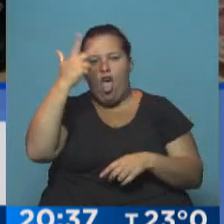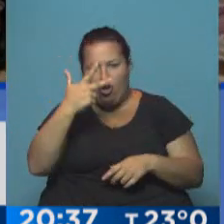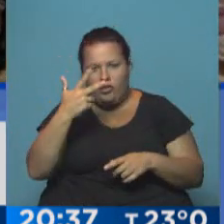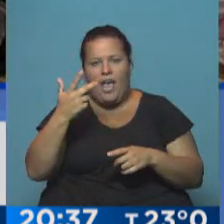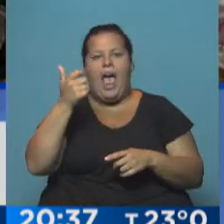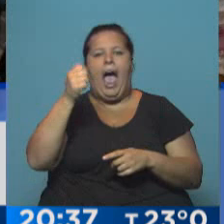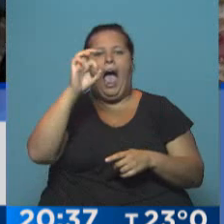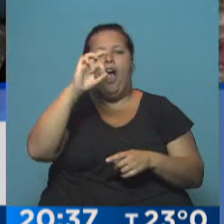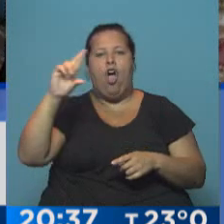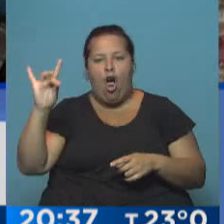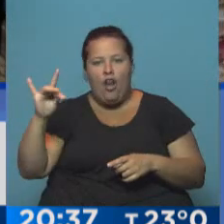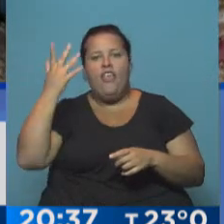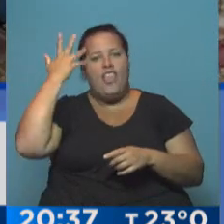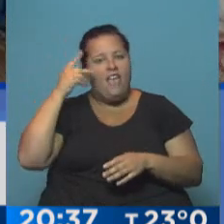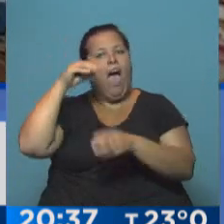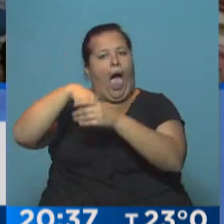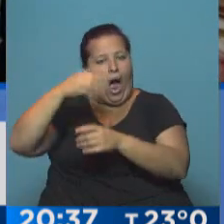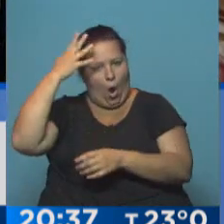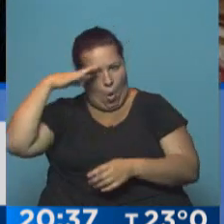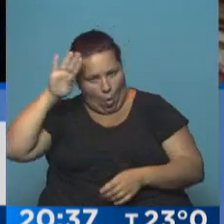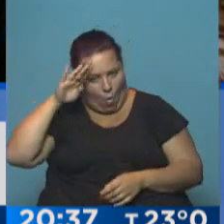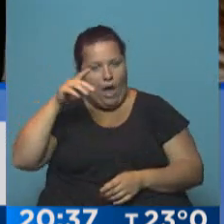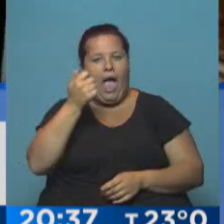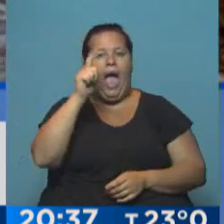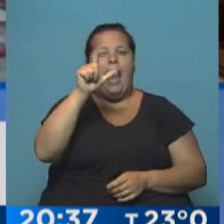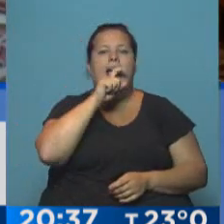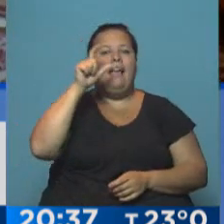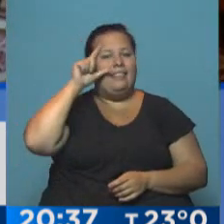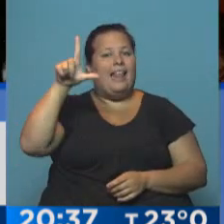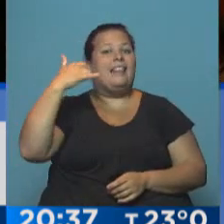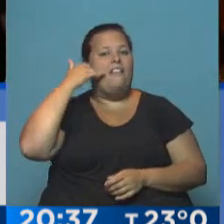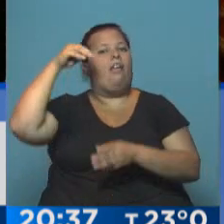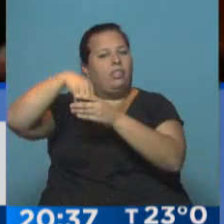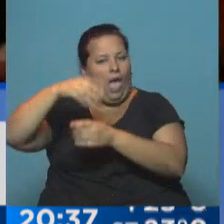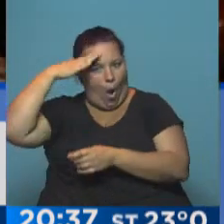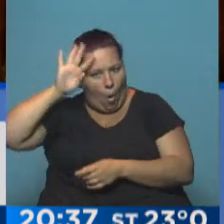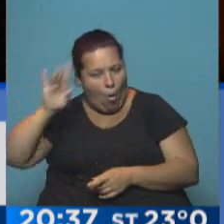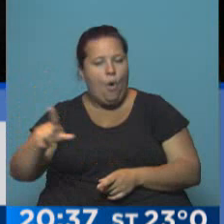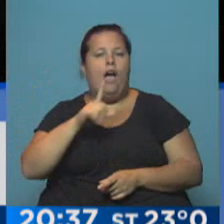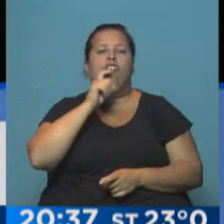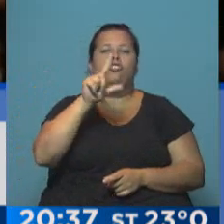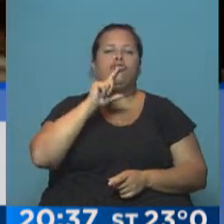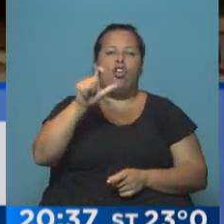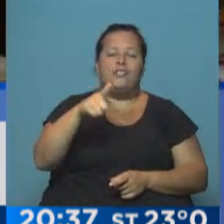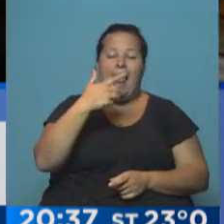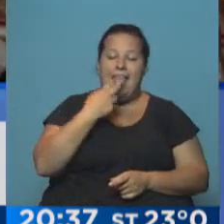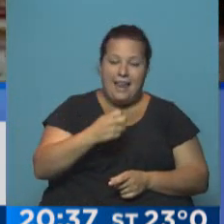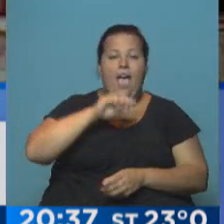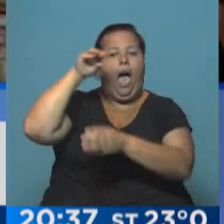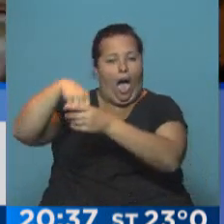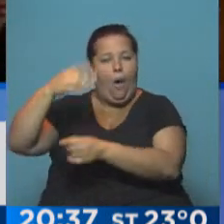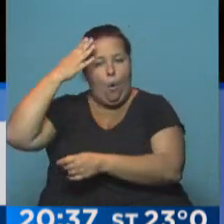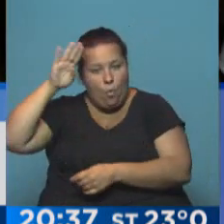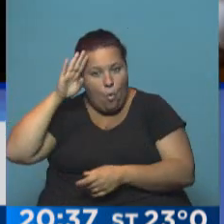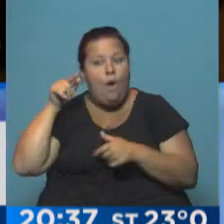Accord es francesa, está en Cuba. Alcatel de Telecomunicaciones está en Cuba. La Total de Energía está en Cuba.